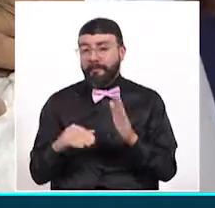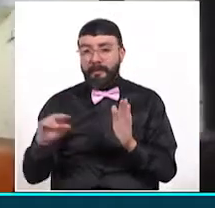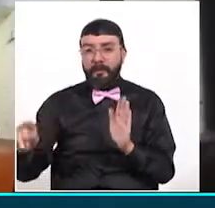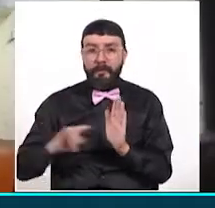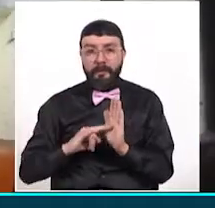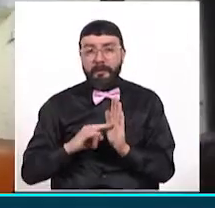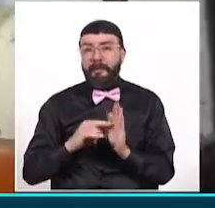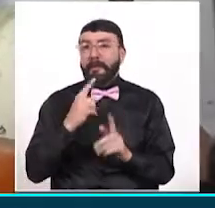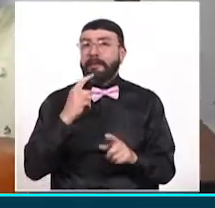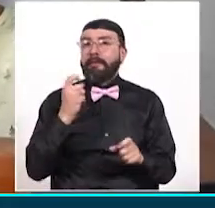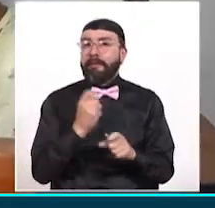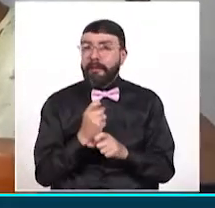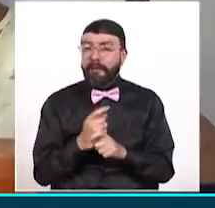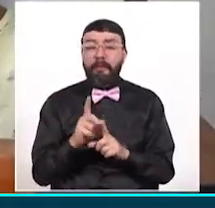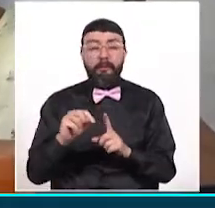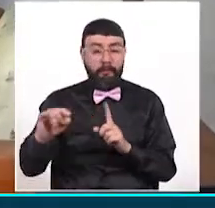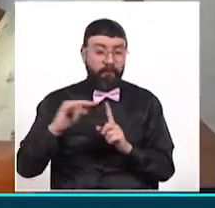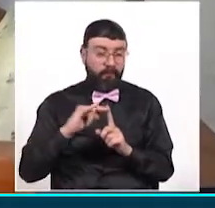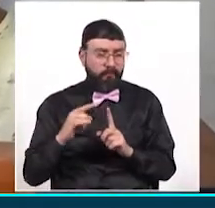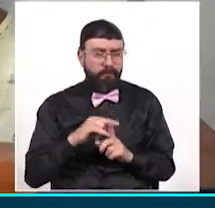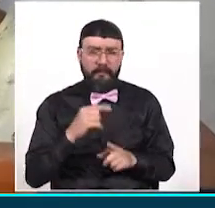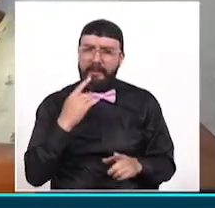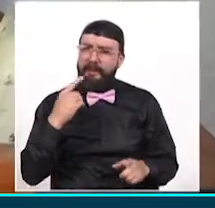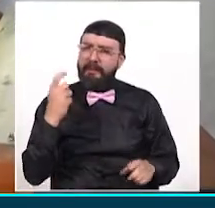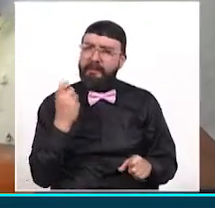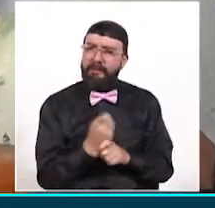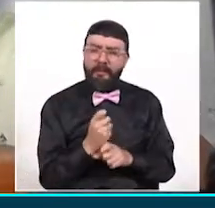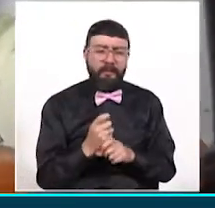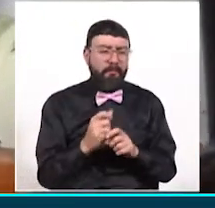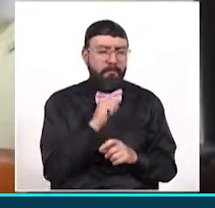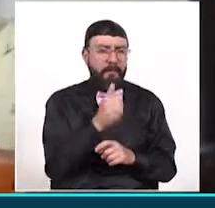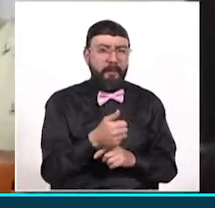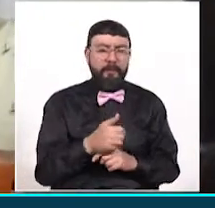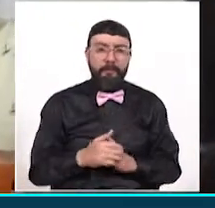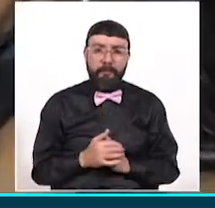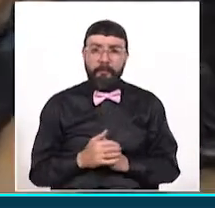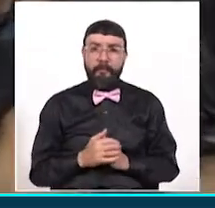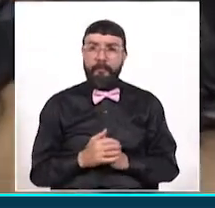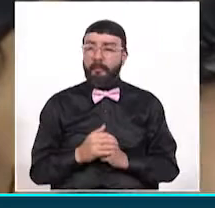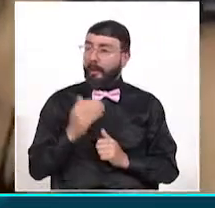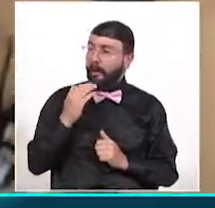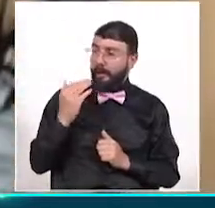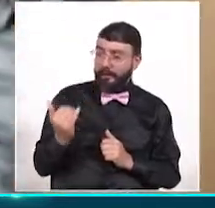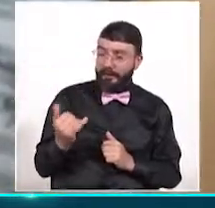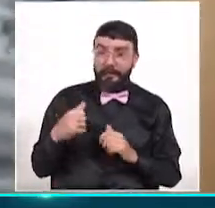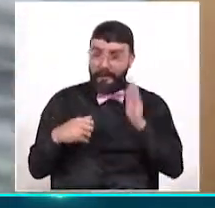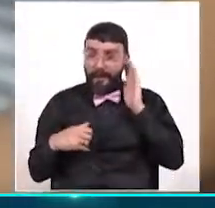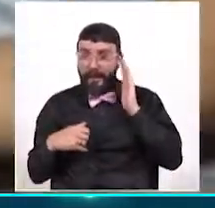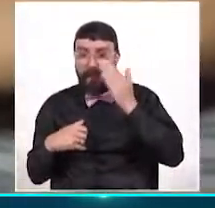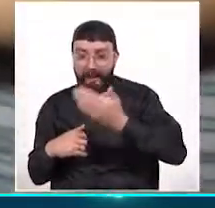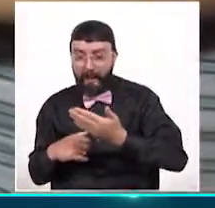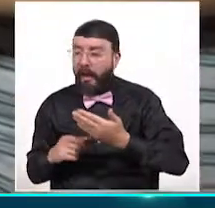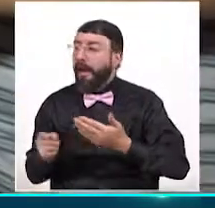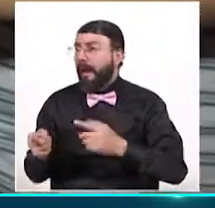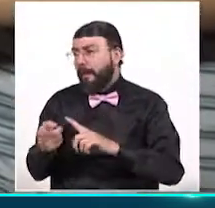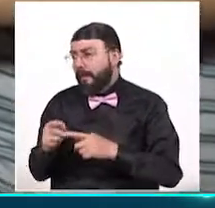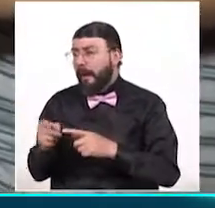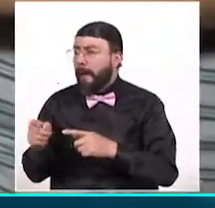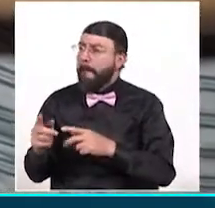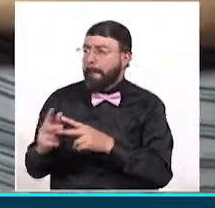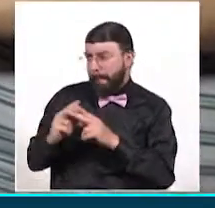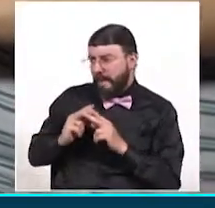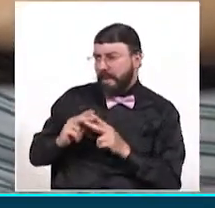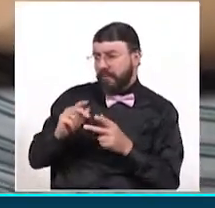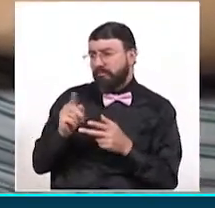acceder a la conexión de internet, fluida y constante, ha sido toda una utopía. Cuando logran tener el celular, un vecino les presta la clave.